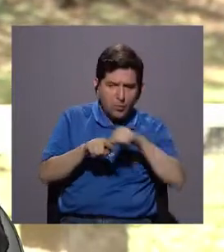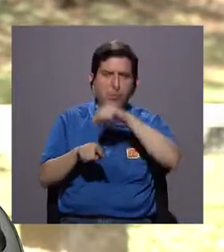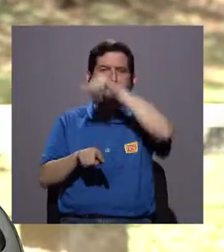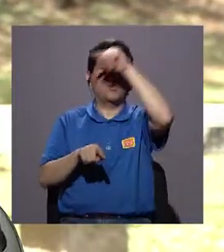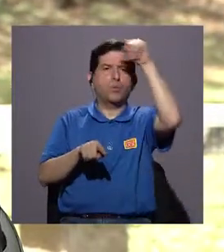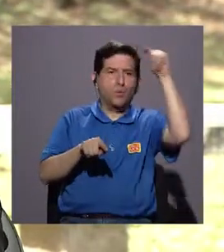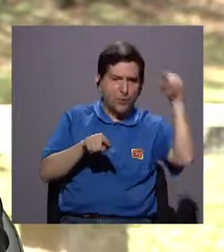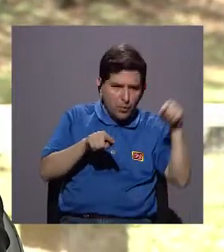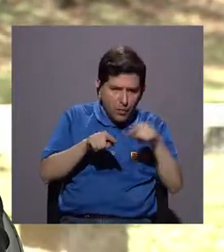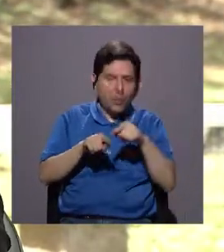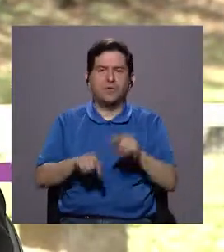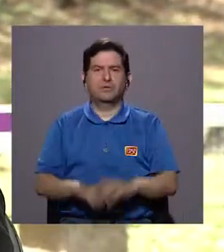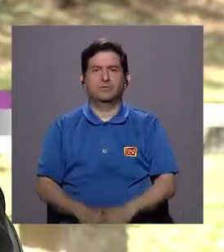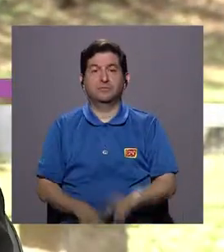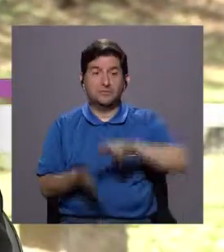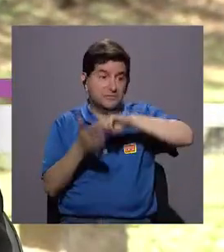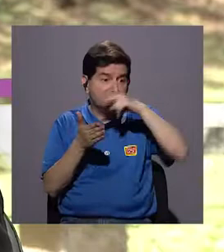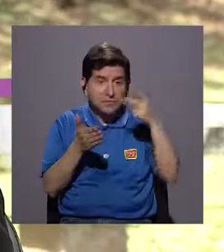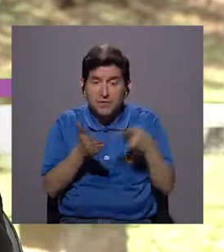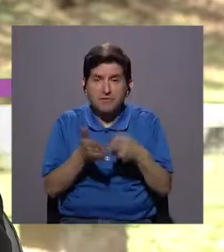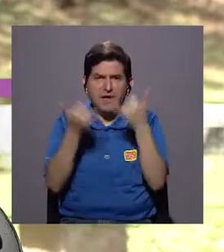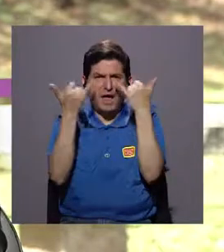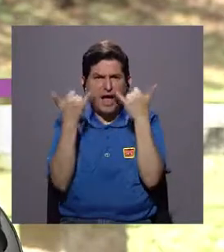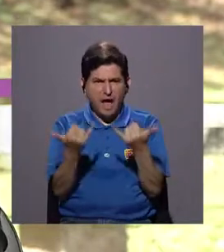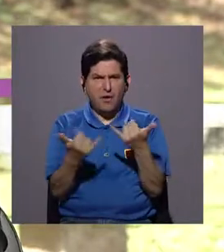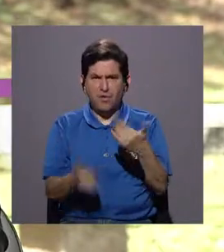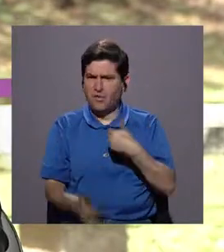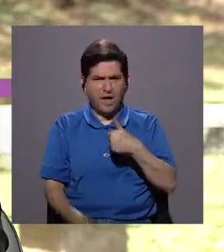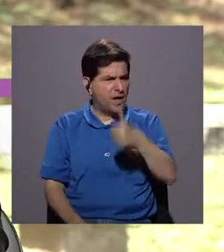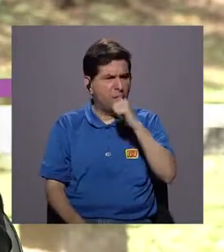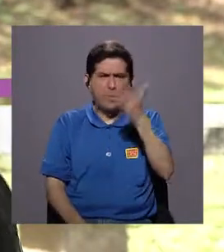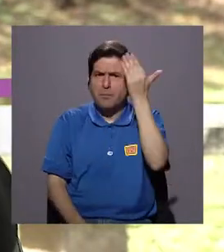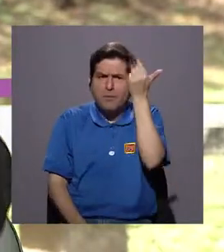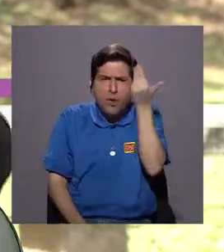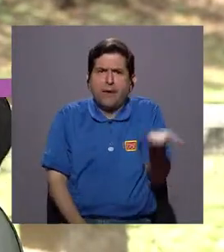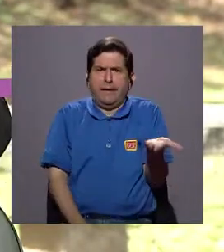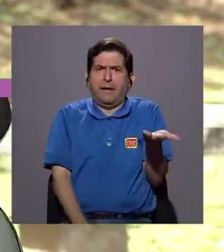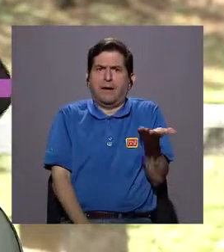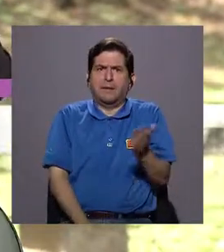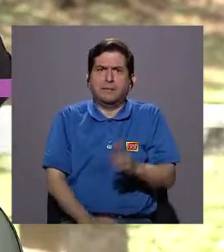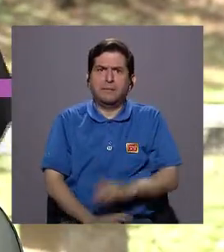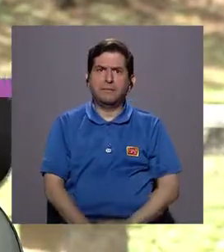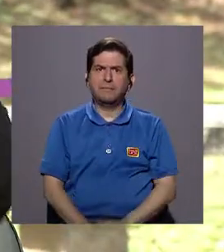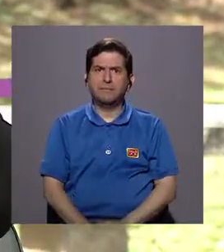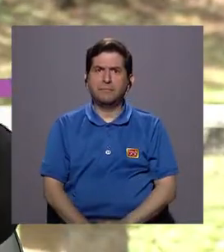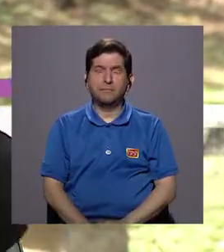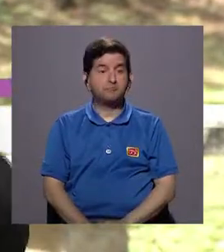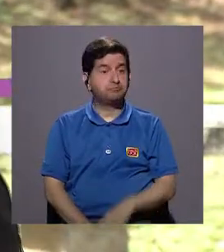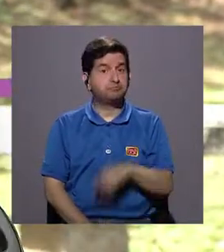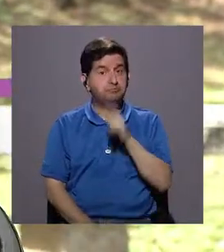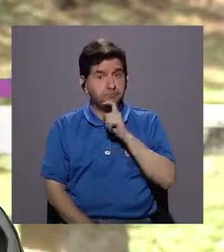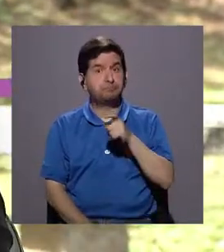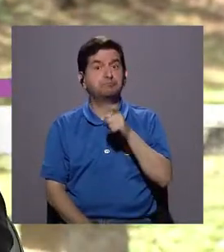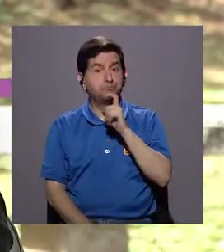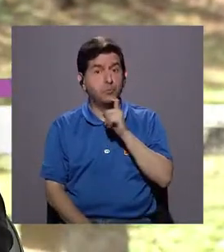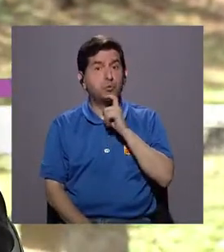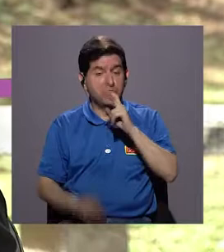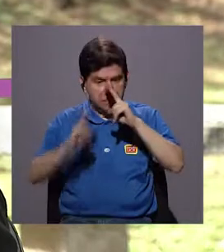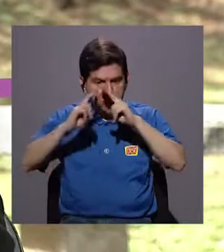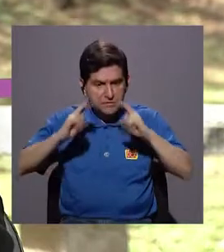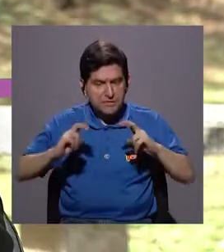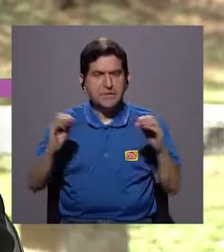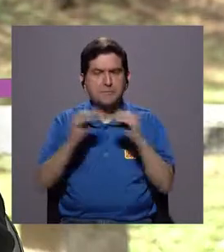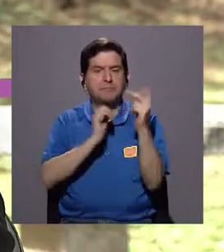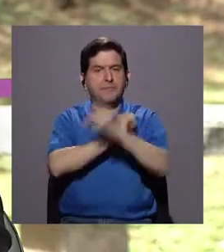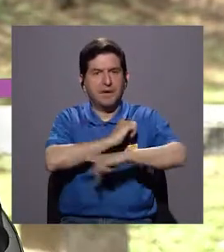renovándose, pues entonces, ¿por qué es que ahora no tenemos agua, verdad? Realmente cuesta dimensionarlo,